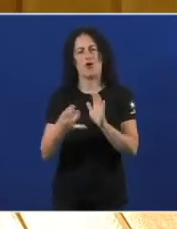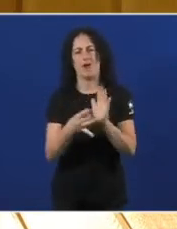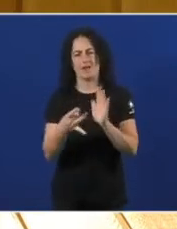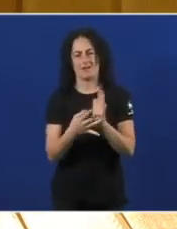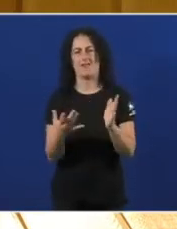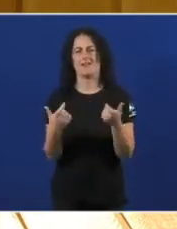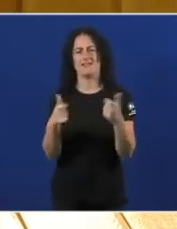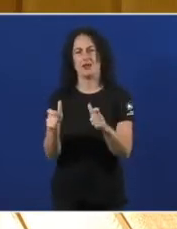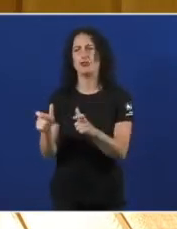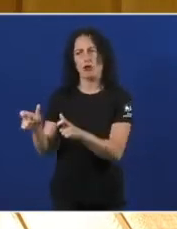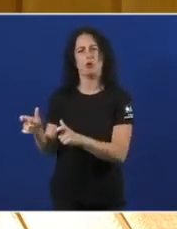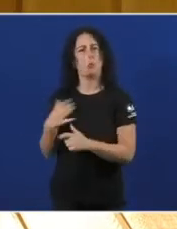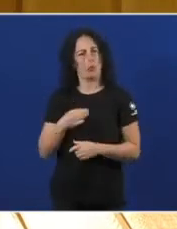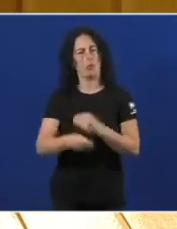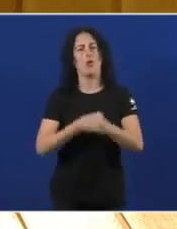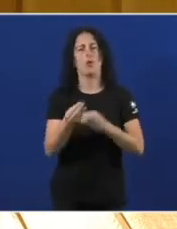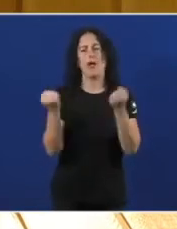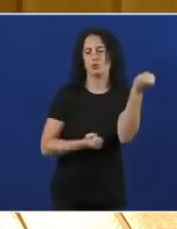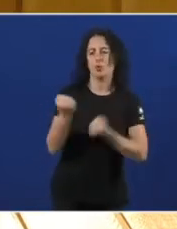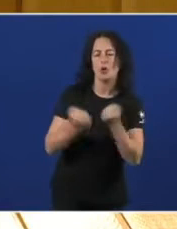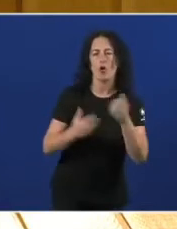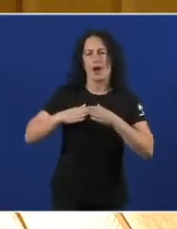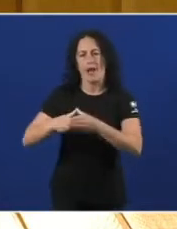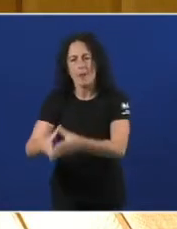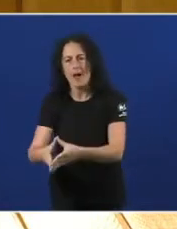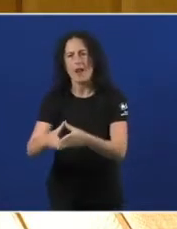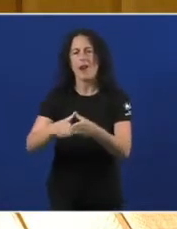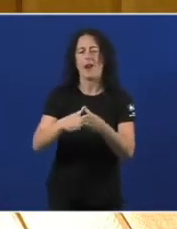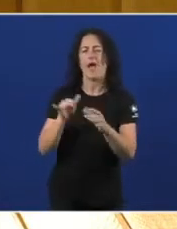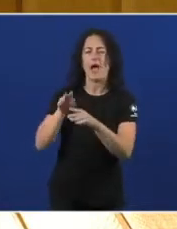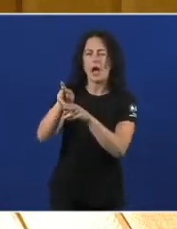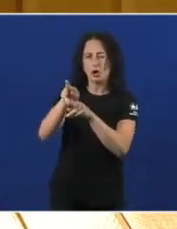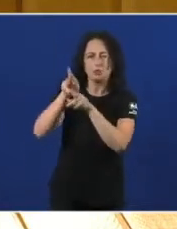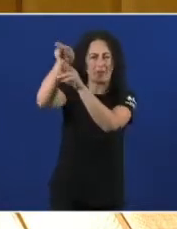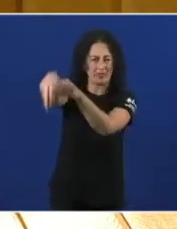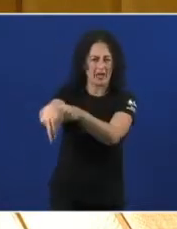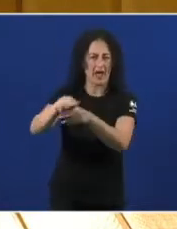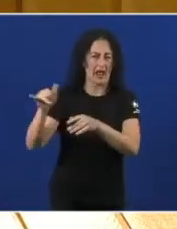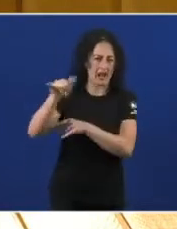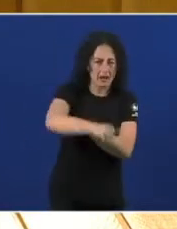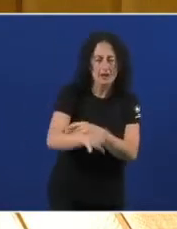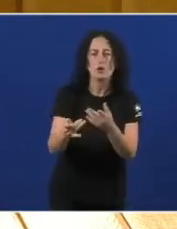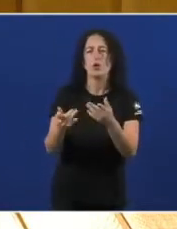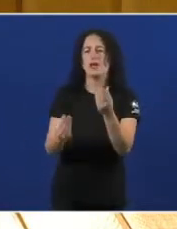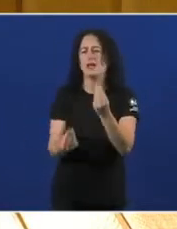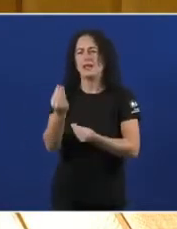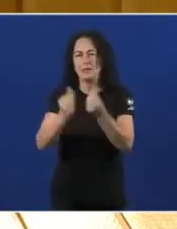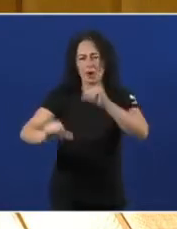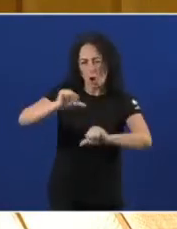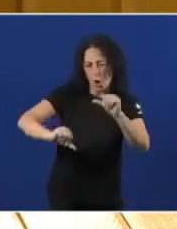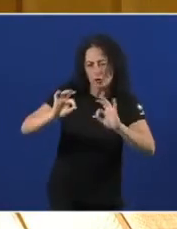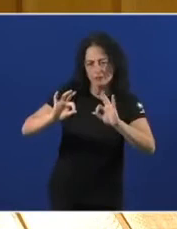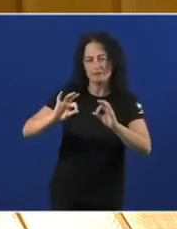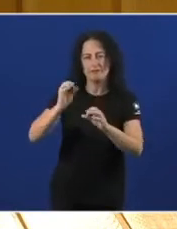sectores Onde podemos facelo A automoción O naval O aerospacial A robótica O químico Farmacéutico O forestal